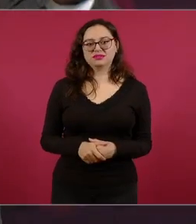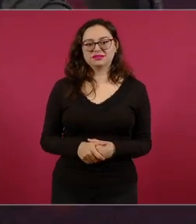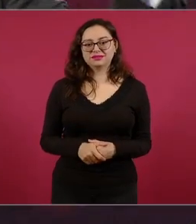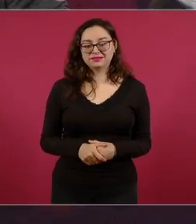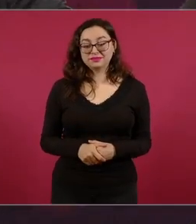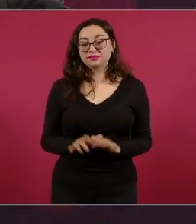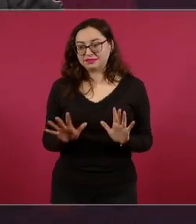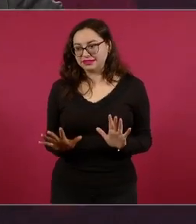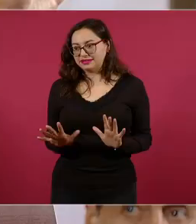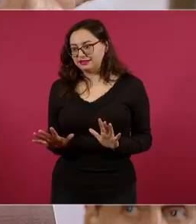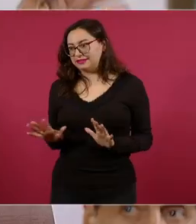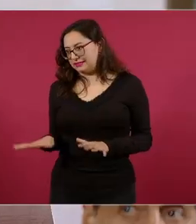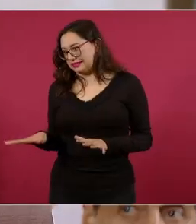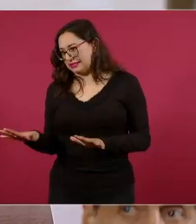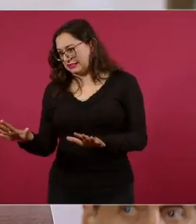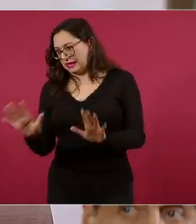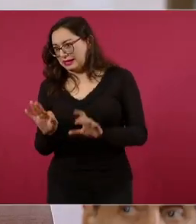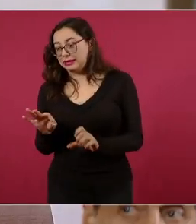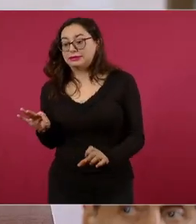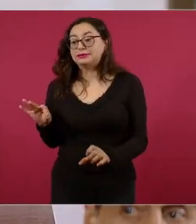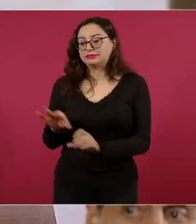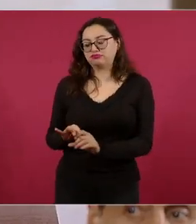ah, pero había democracia, ¿no?